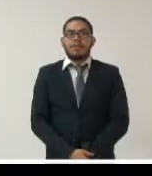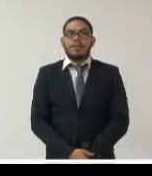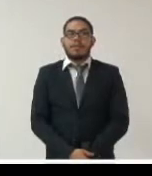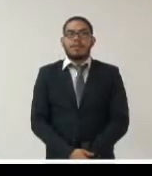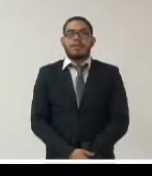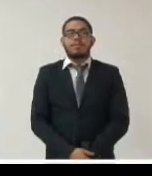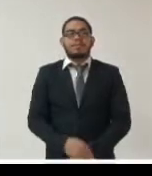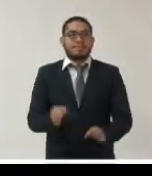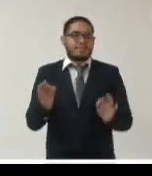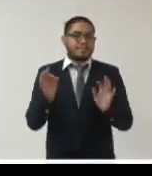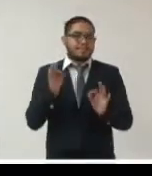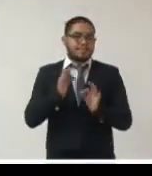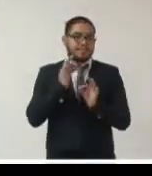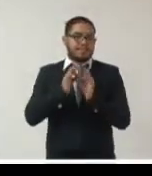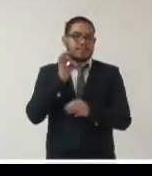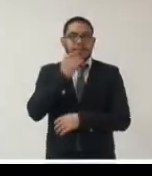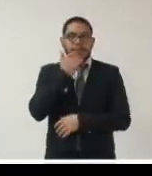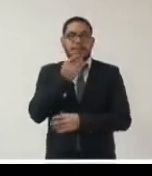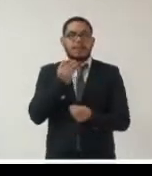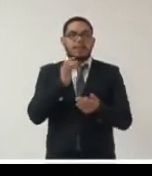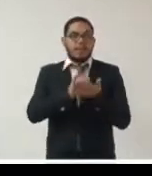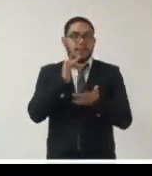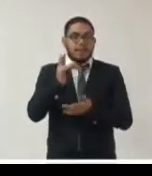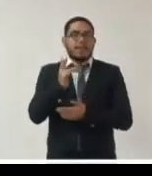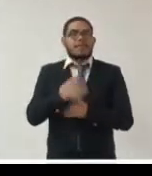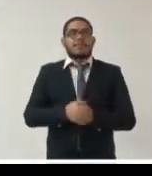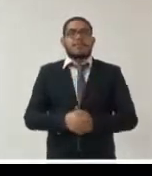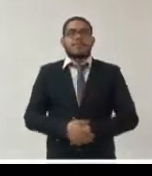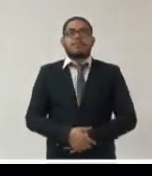listo muchísimas gracias les agradezco mucho